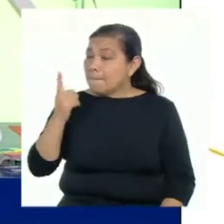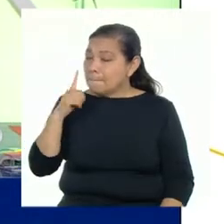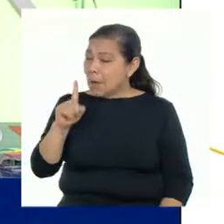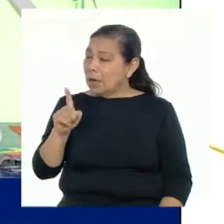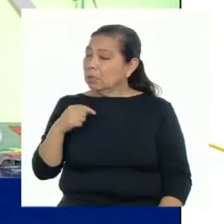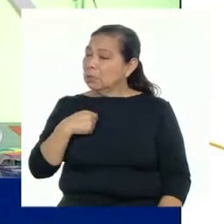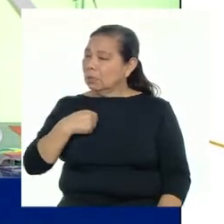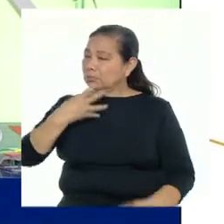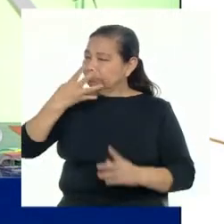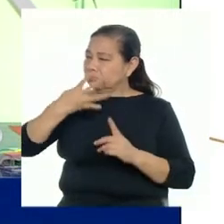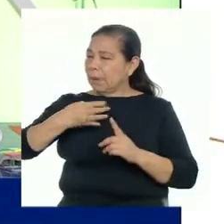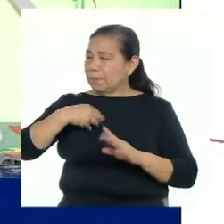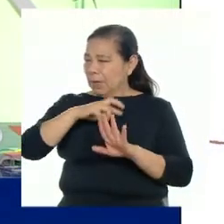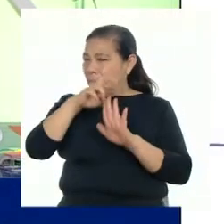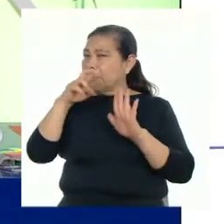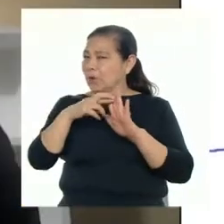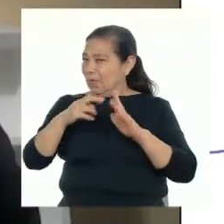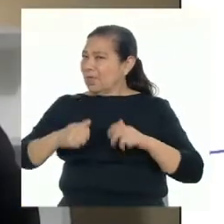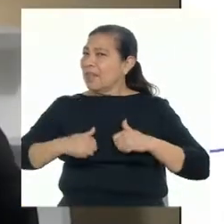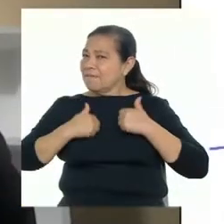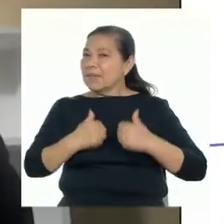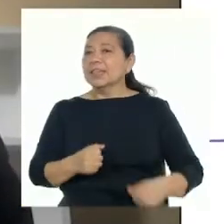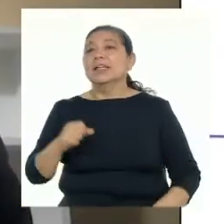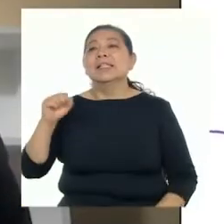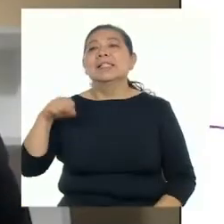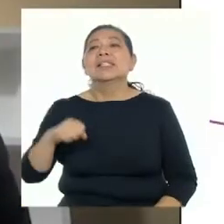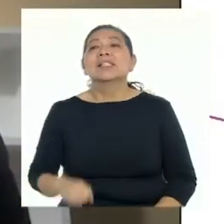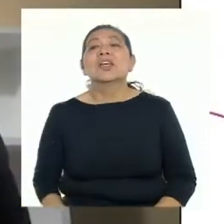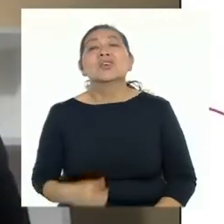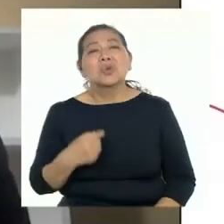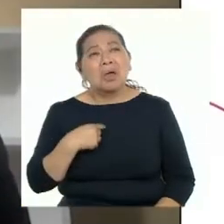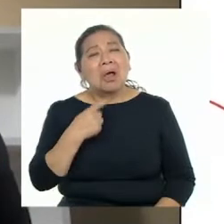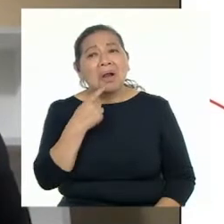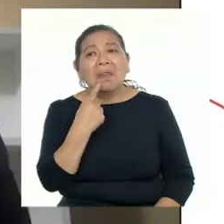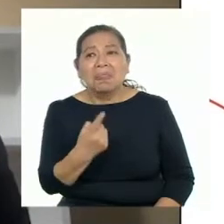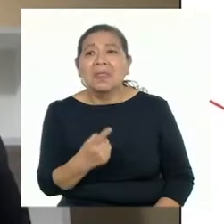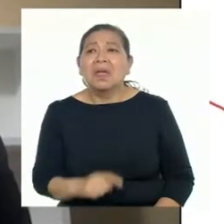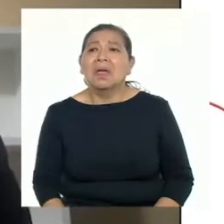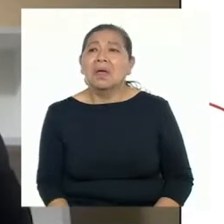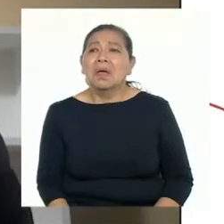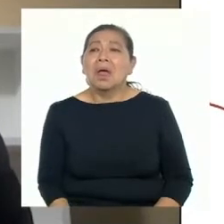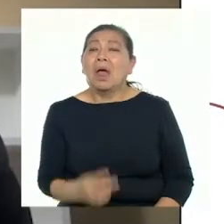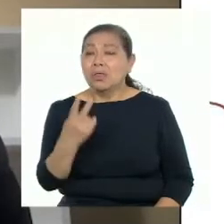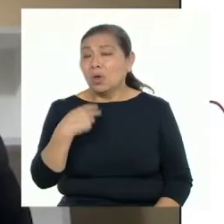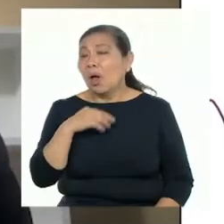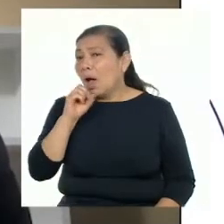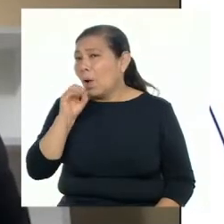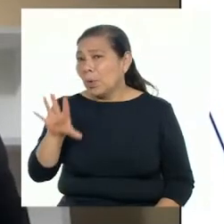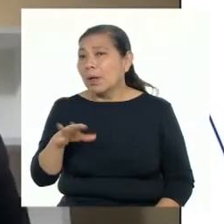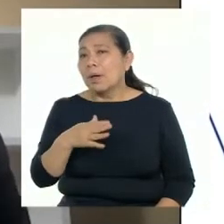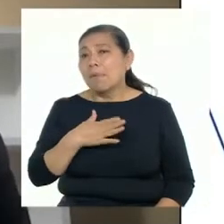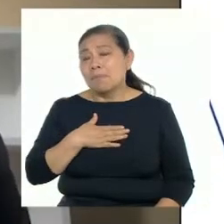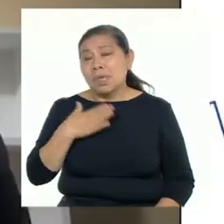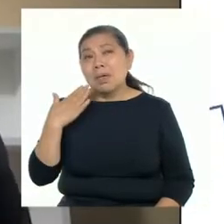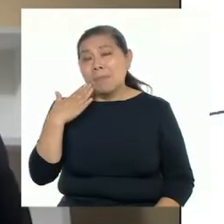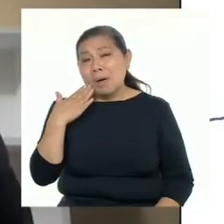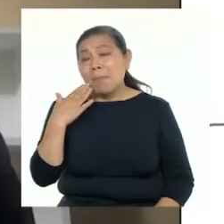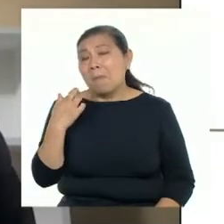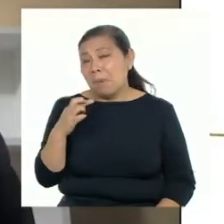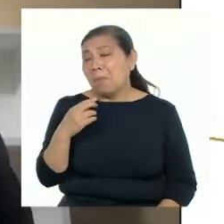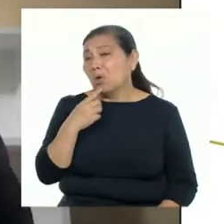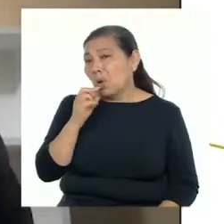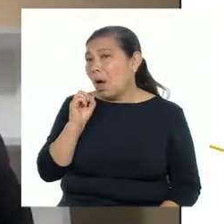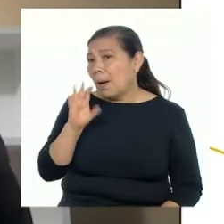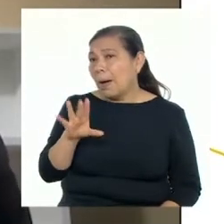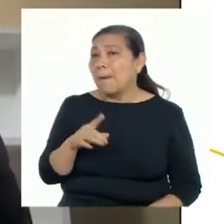para evaluar nuestro proyecto de vida? Sí, le he contado a alguien, o bueno, a dos personas que serían mi mamá y mi papá. Es algo